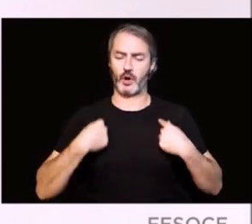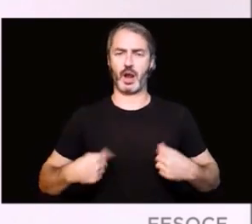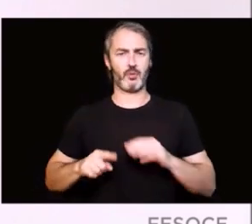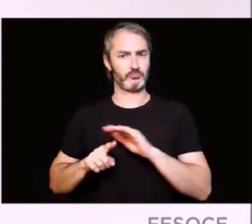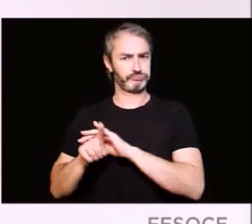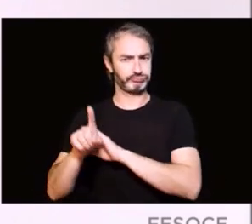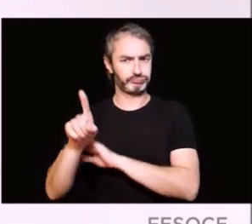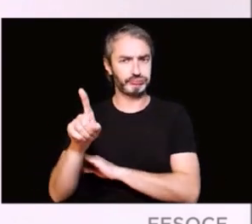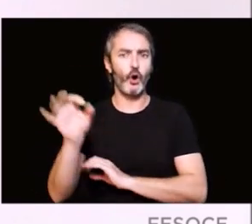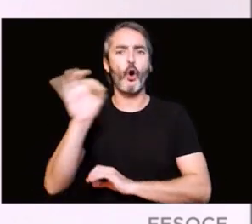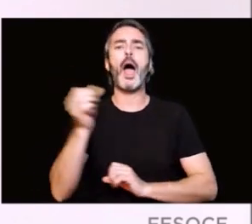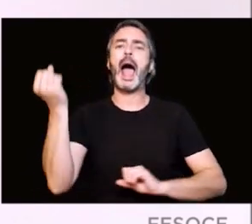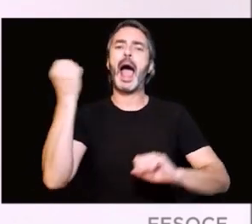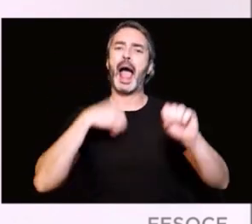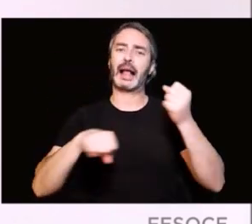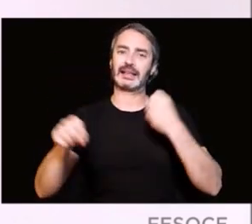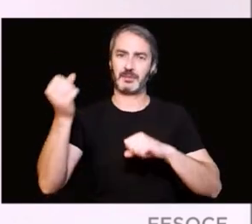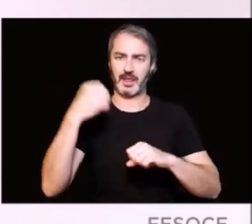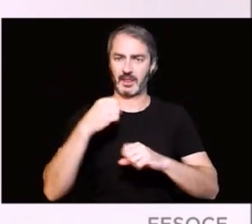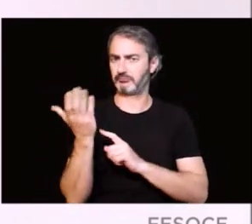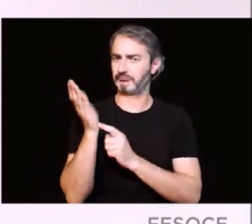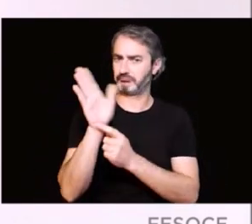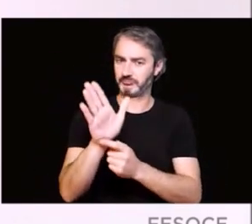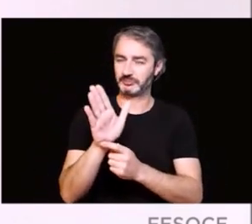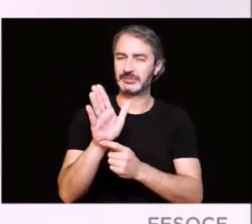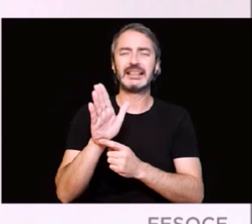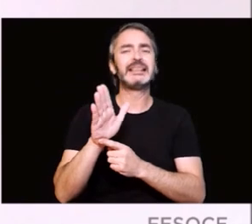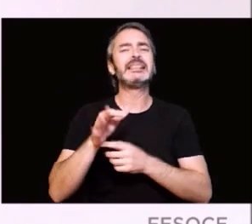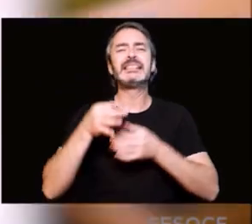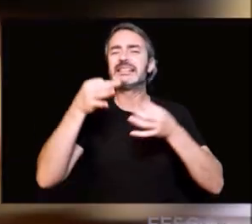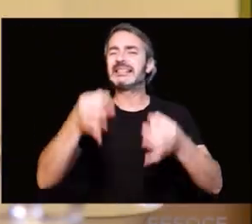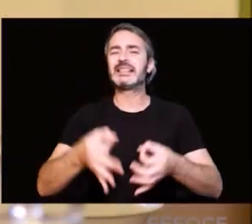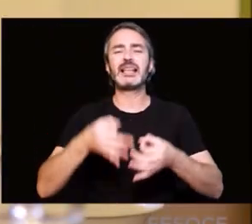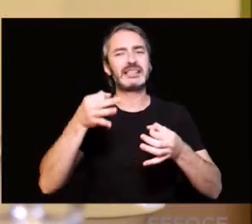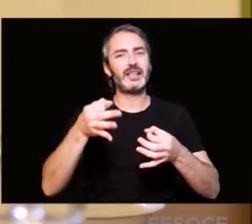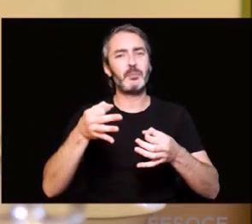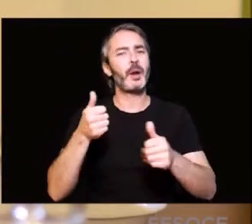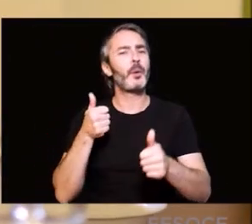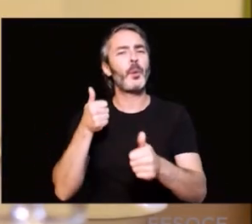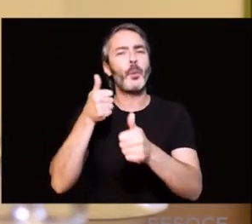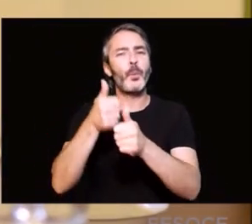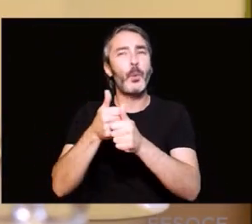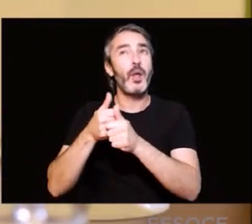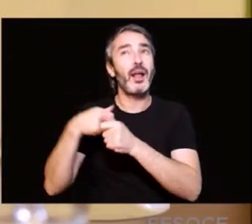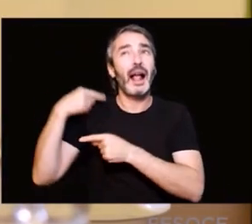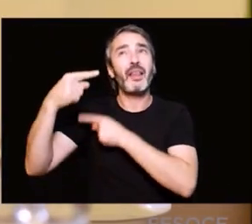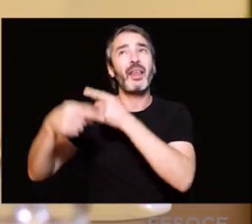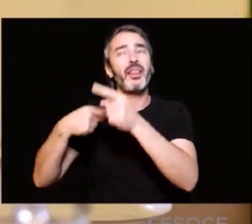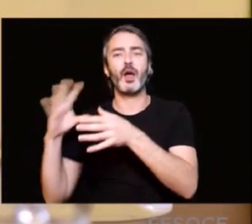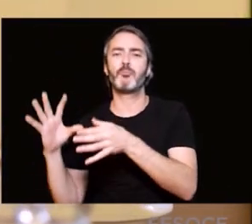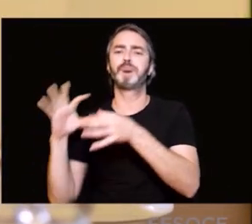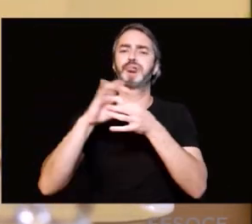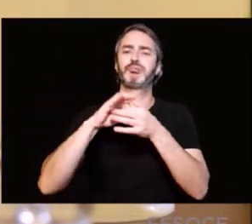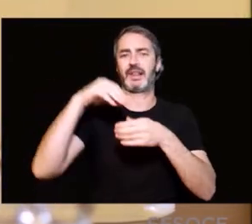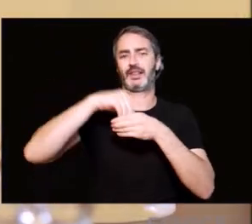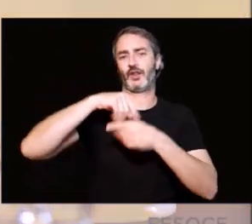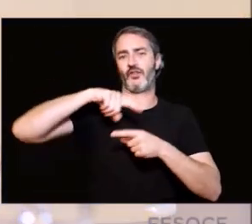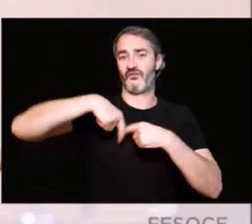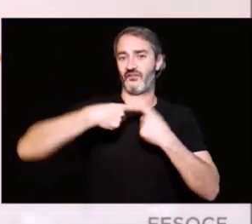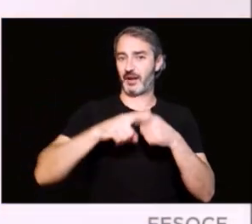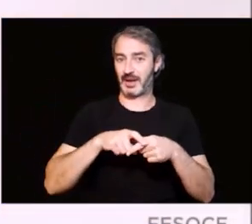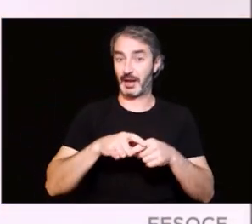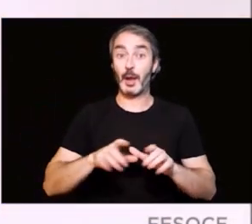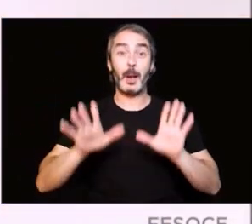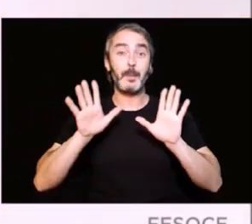y a la realización de actividades por no mismo y, siempre muy importante, a facilitar el día a día de las rutinas de la familia. Pero,